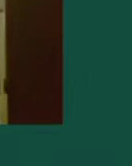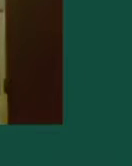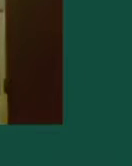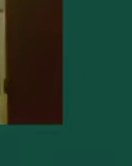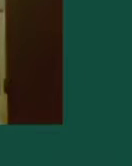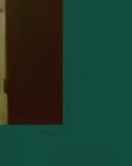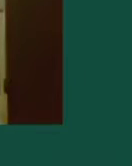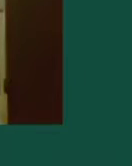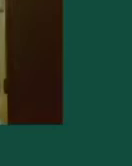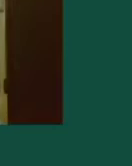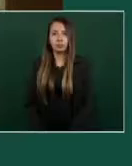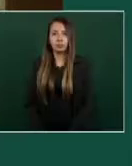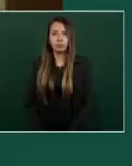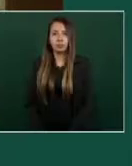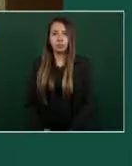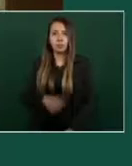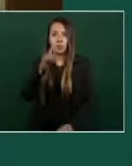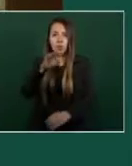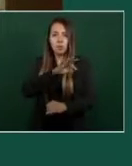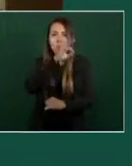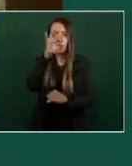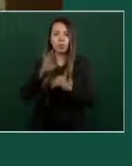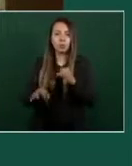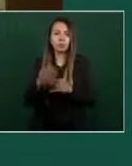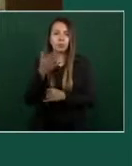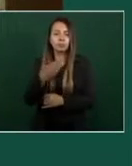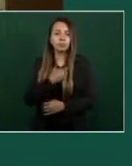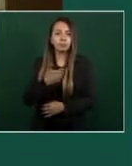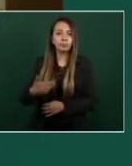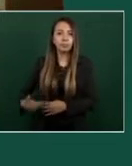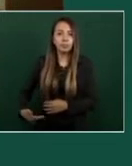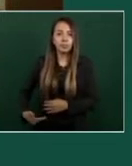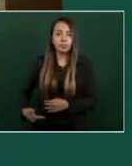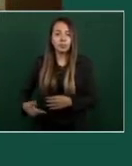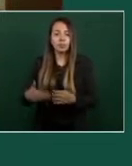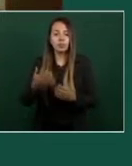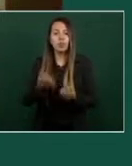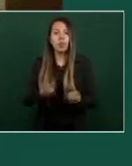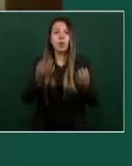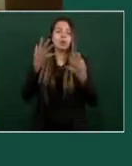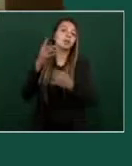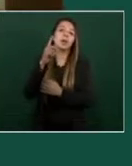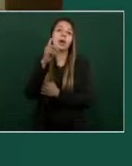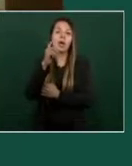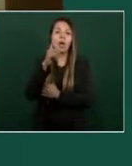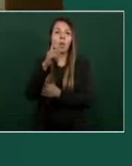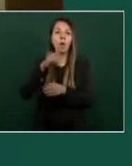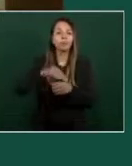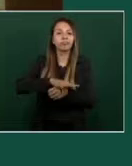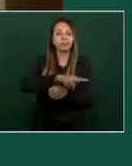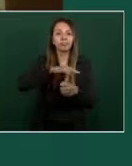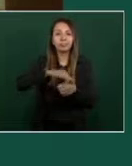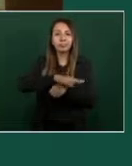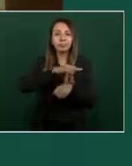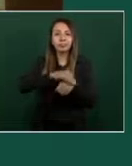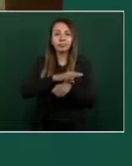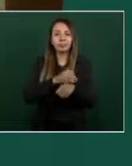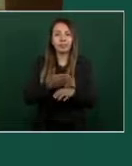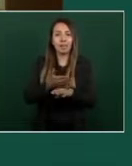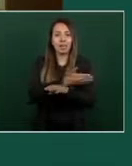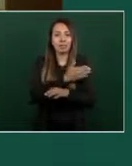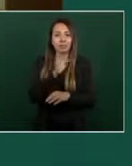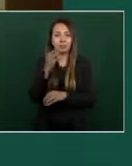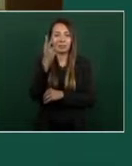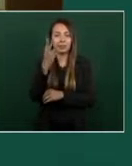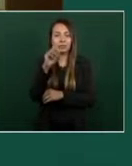Pinavete. Por último, señor presidente, el volumen estimado de agua desfogado desde el pasado 3 de agosto